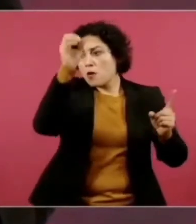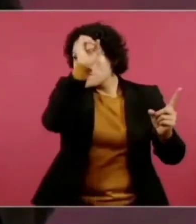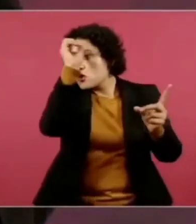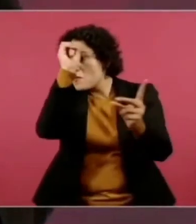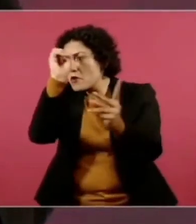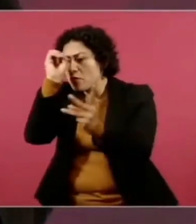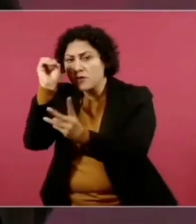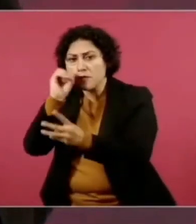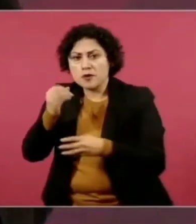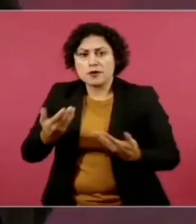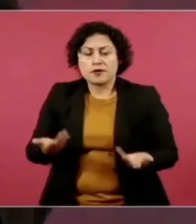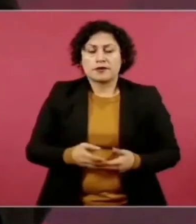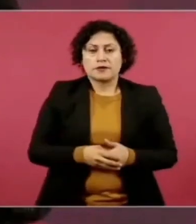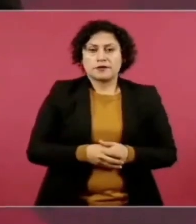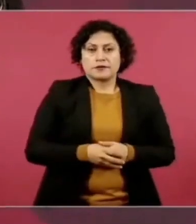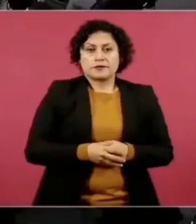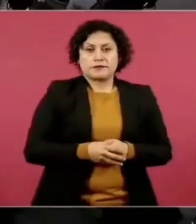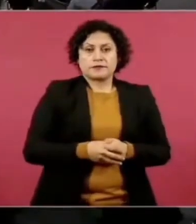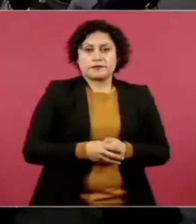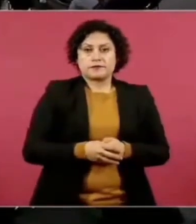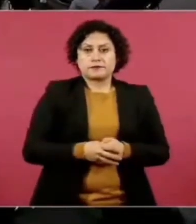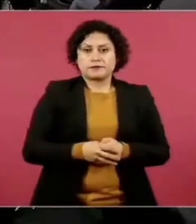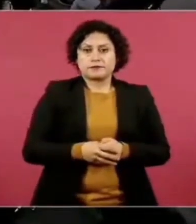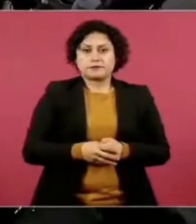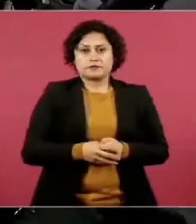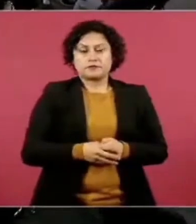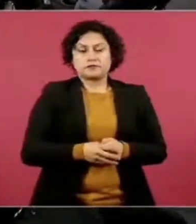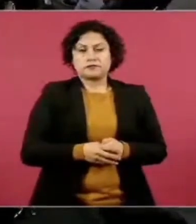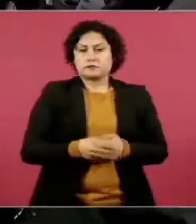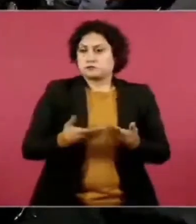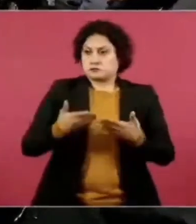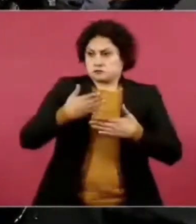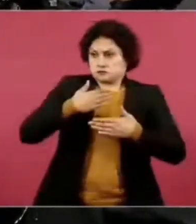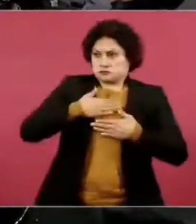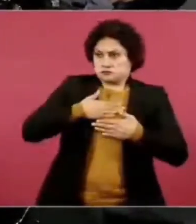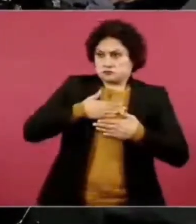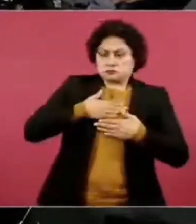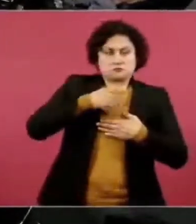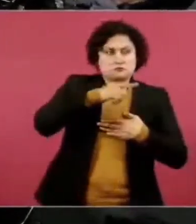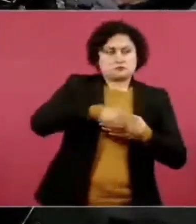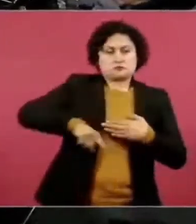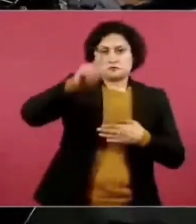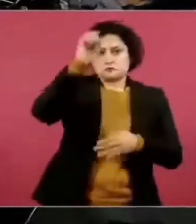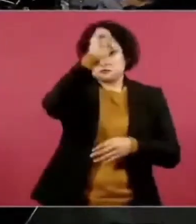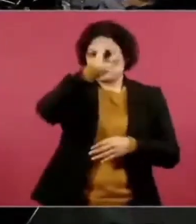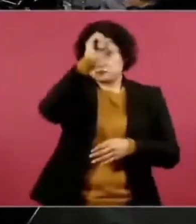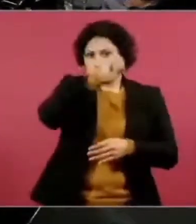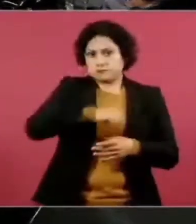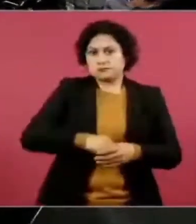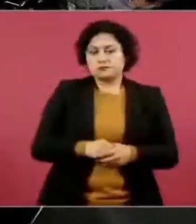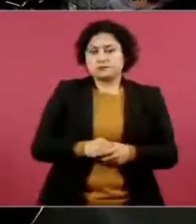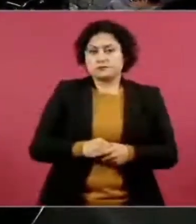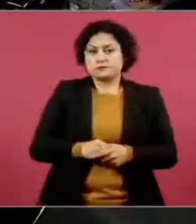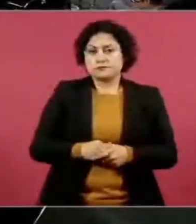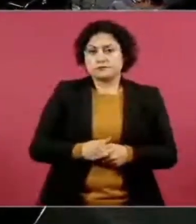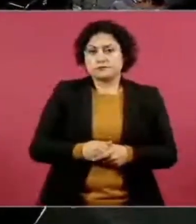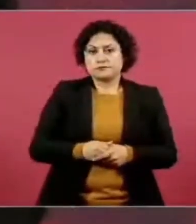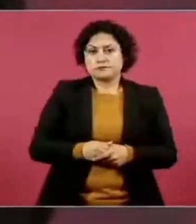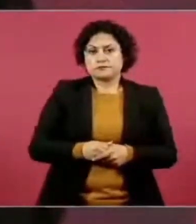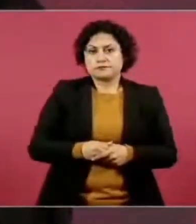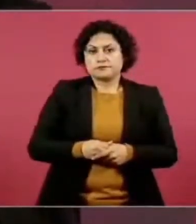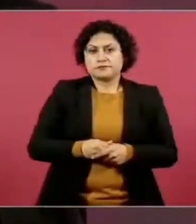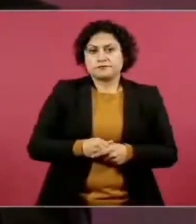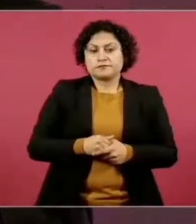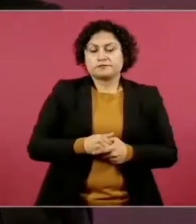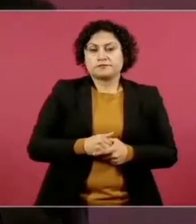la del pueblo, para dónde